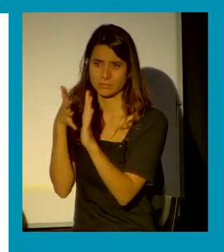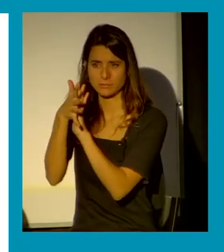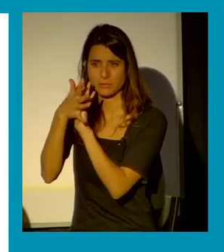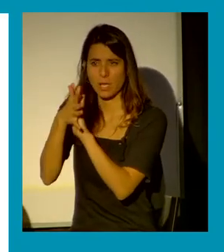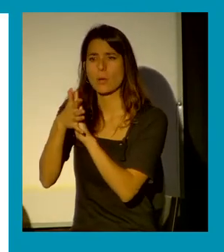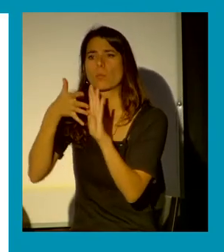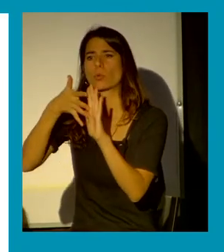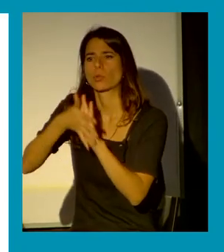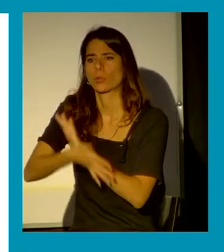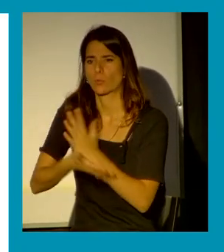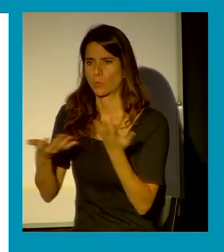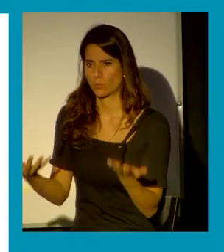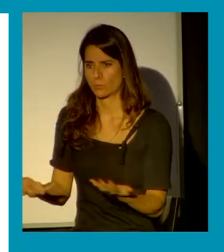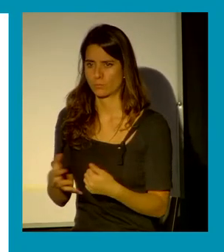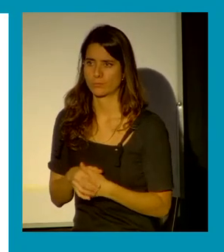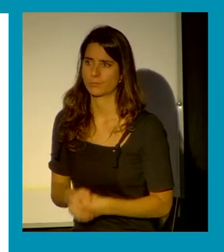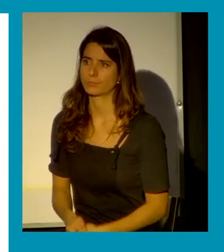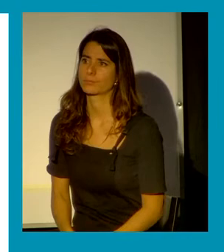entonces ahora paso aquí